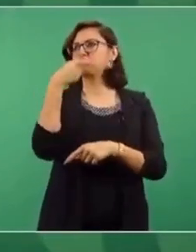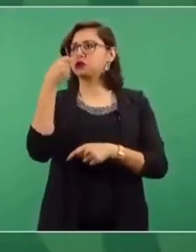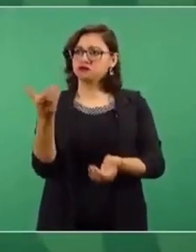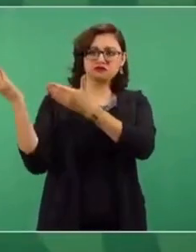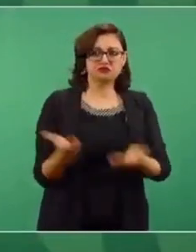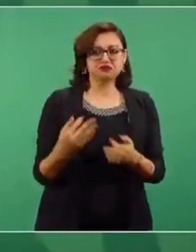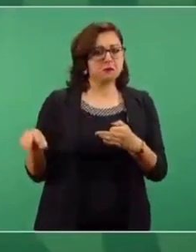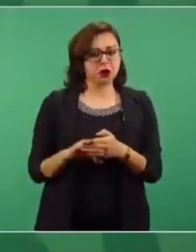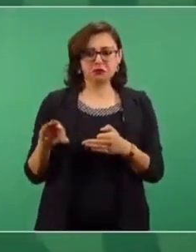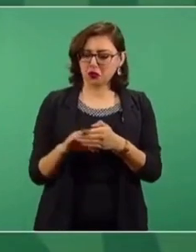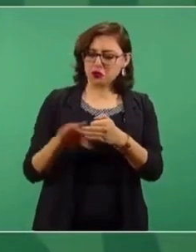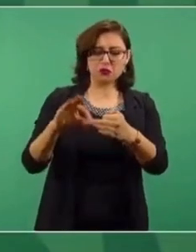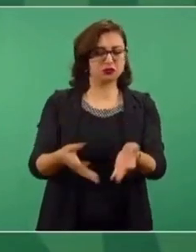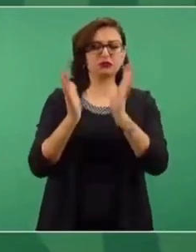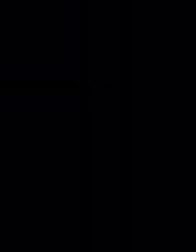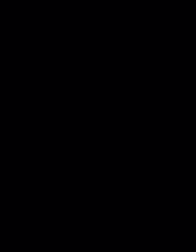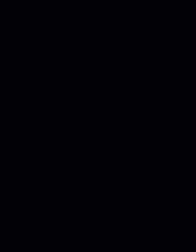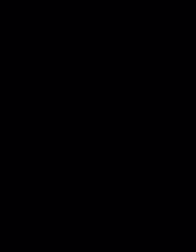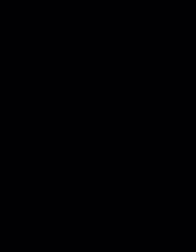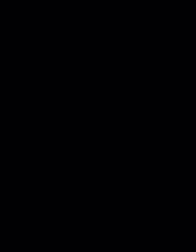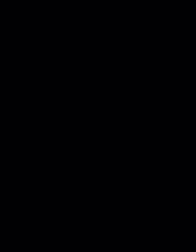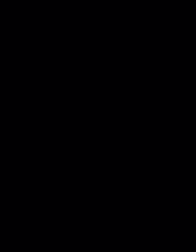en definitiva.